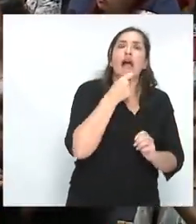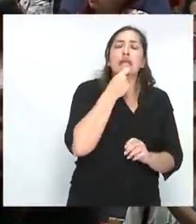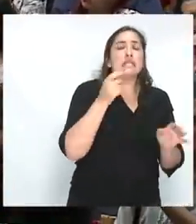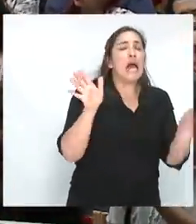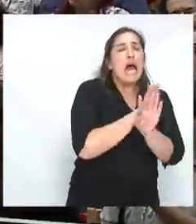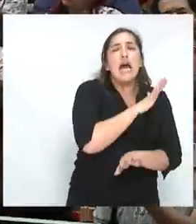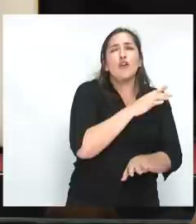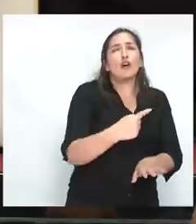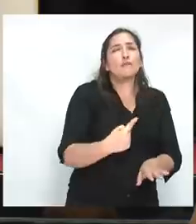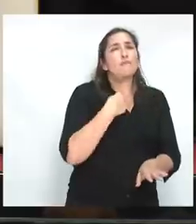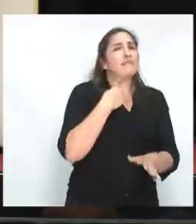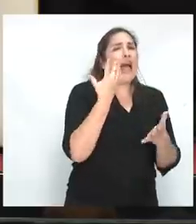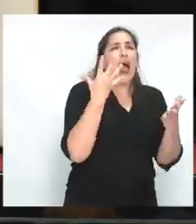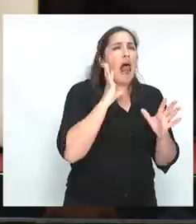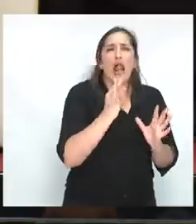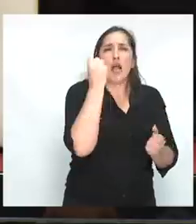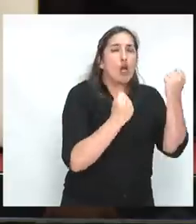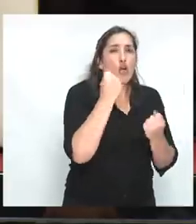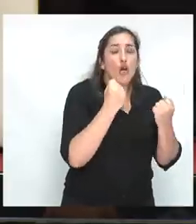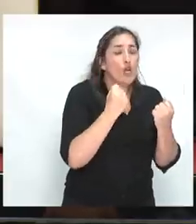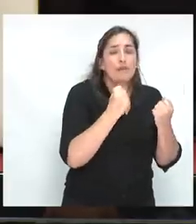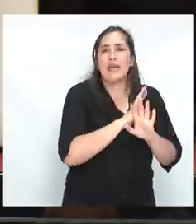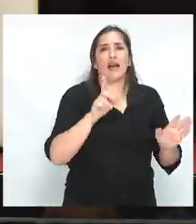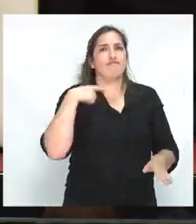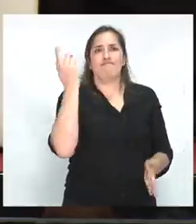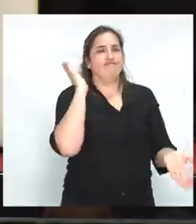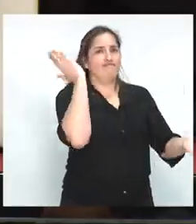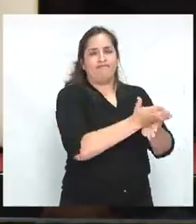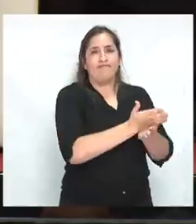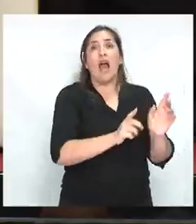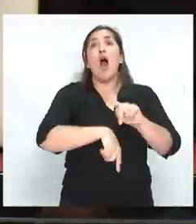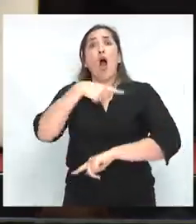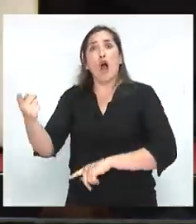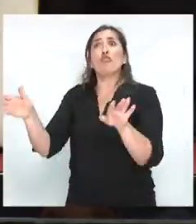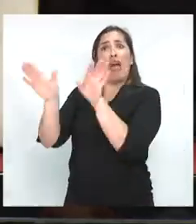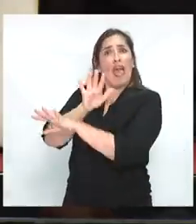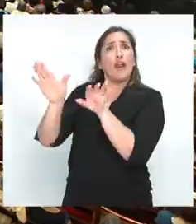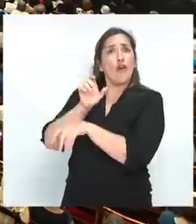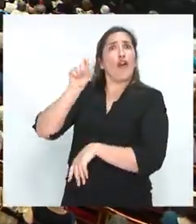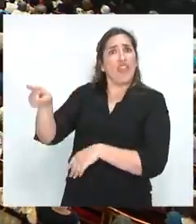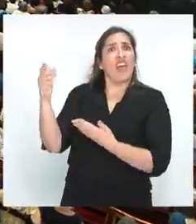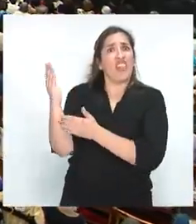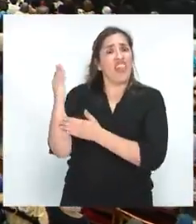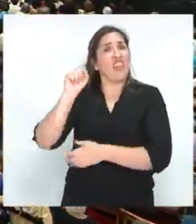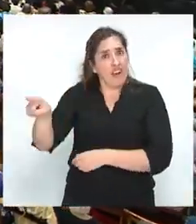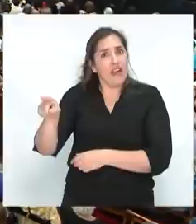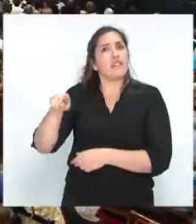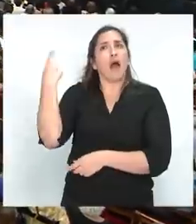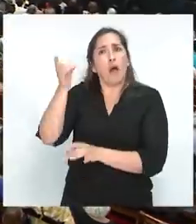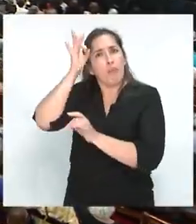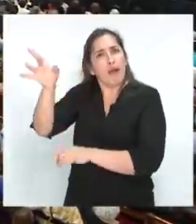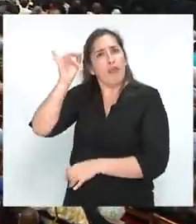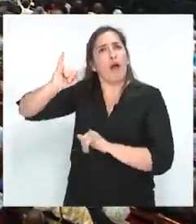cobran hasta la vida. A la derecha, un error en economía se lo tolera. Es parte del sentido común conservador